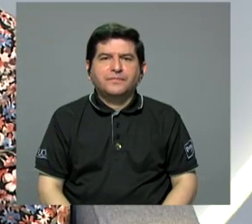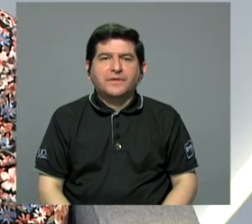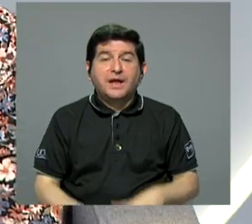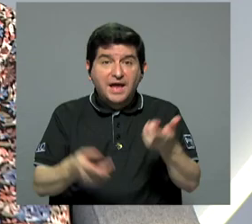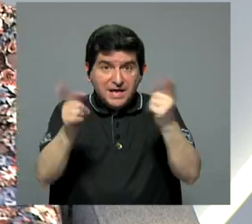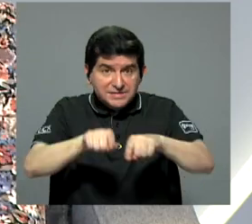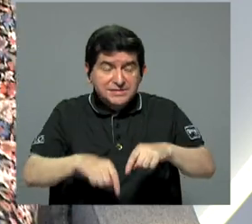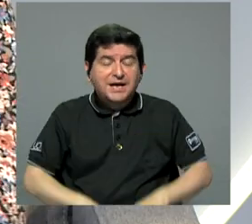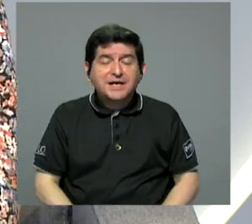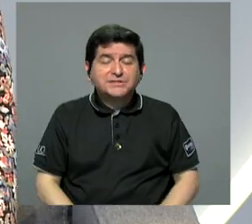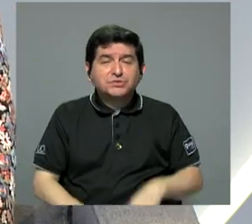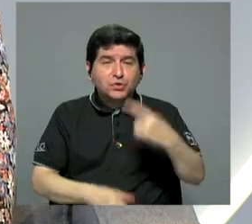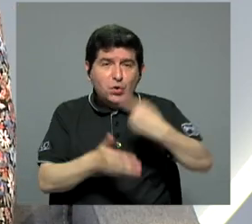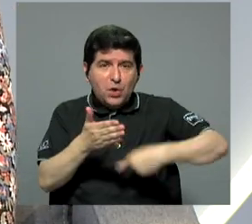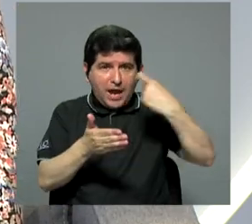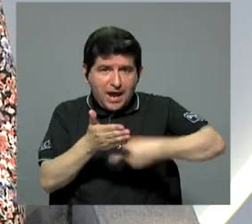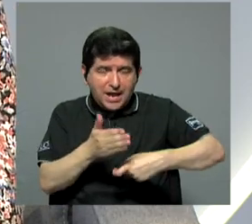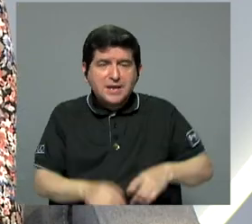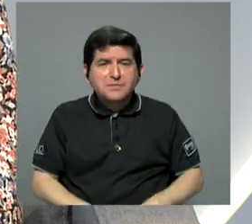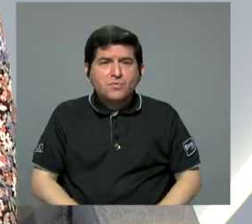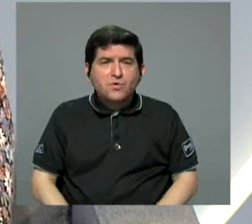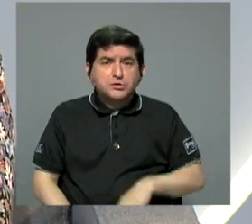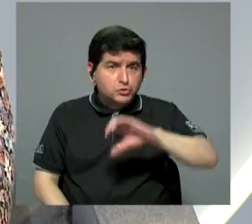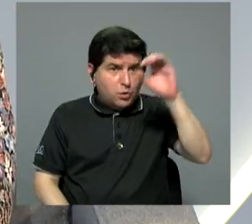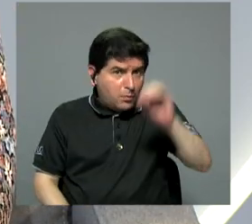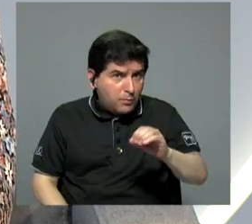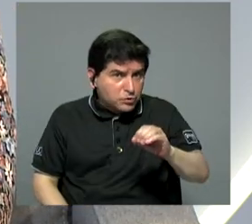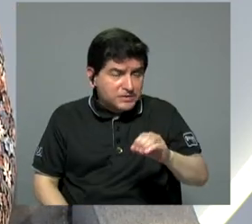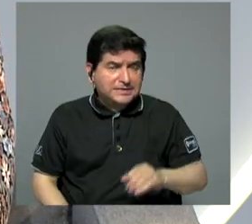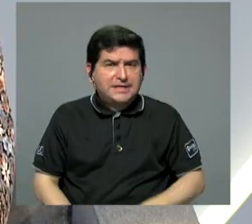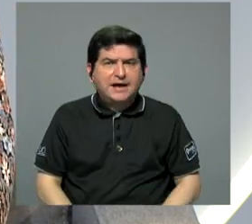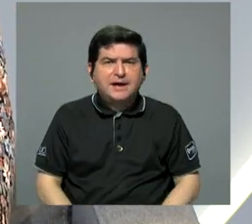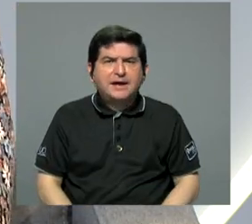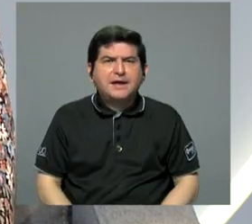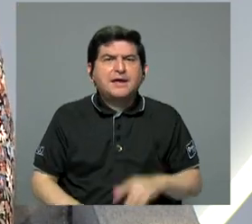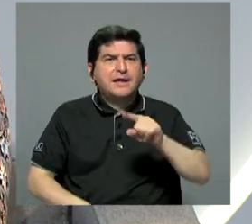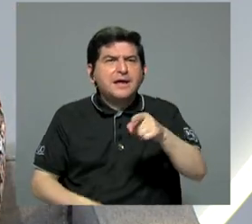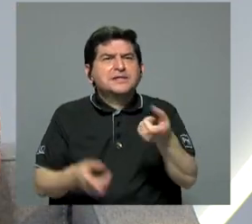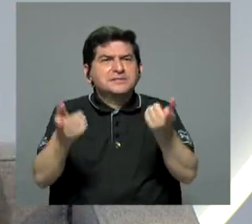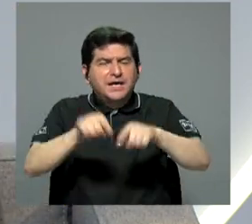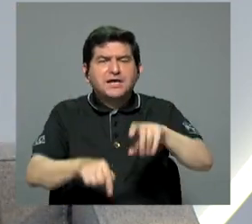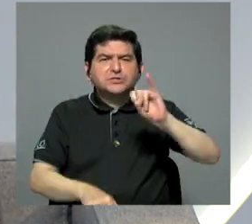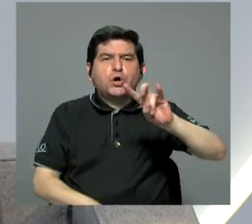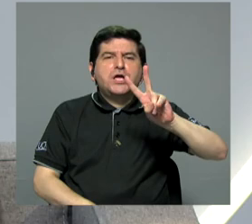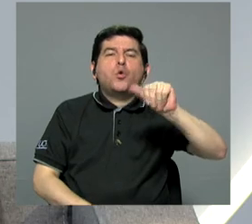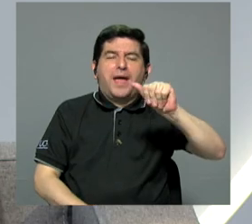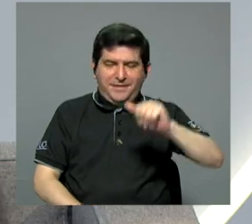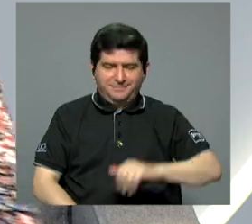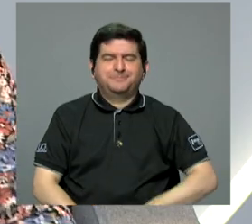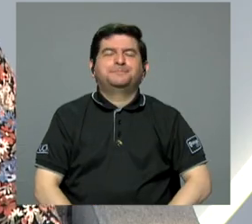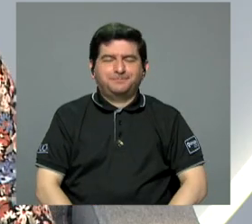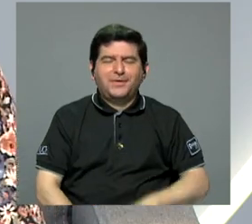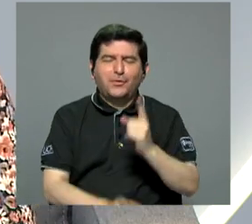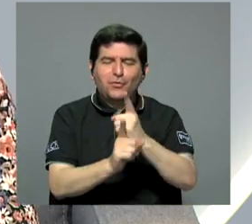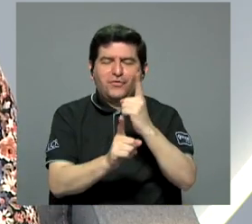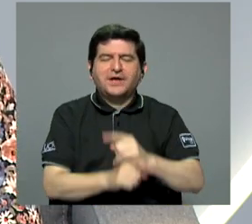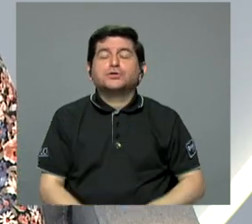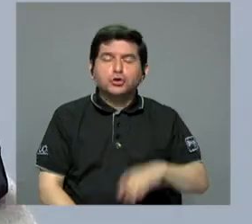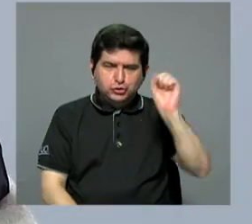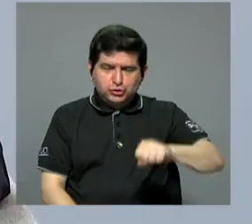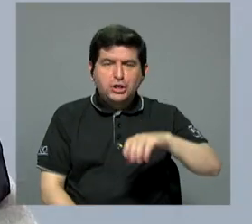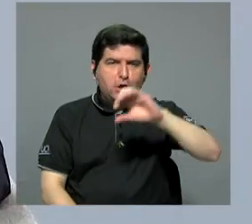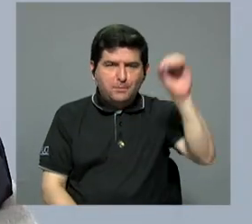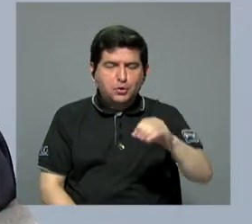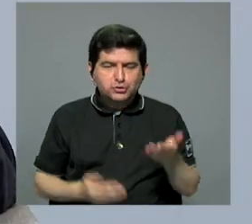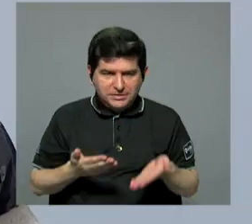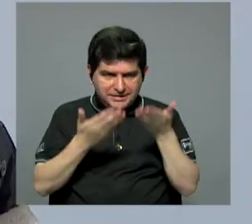ventas, un porcentaje. Correcto. Sí, correcto. IVA. El IVA, exactamente. porcentaje del IVA se